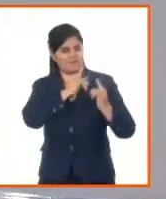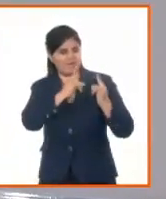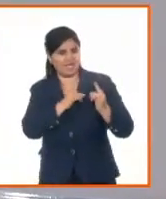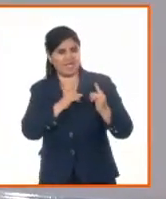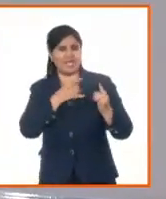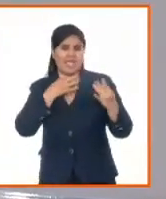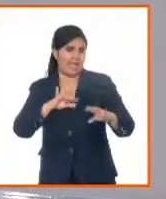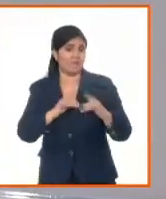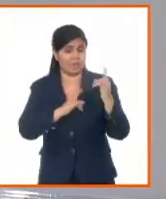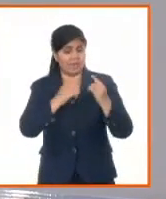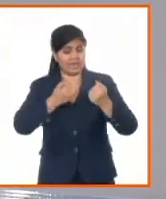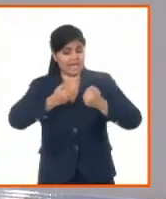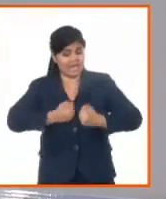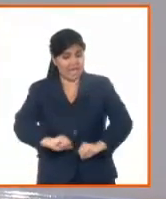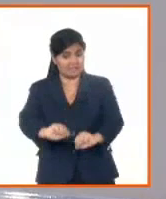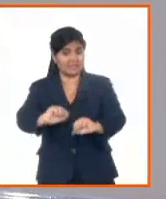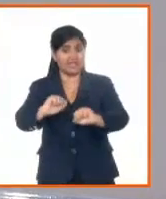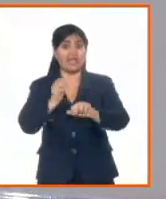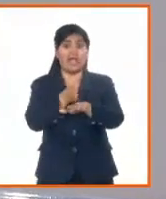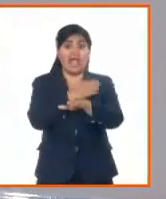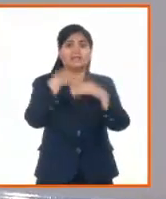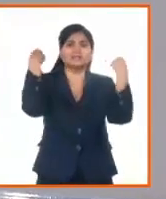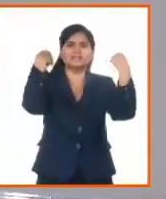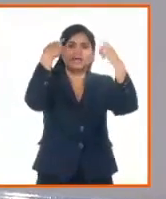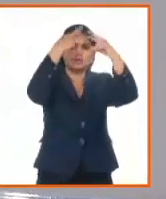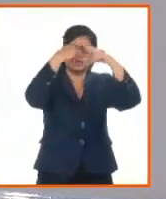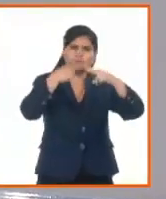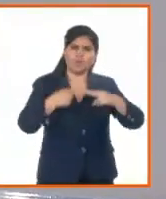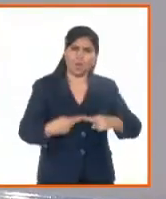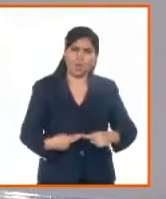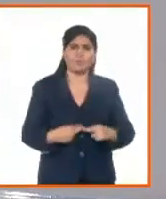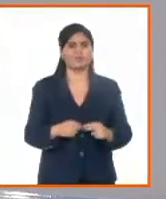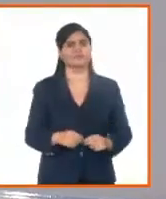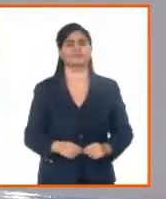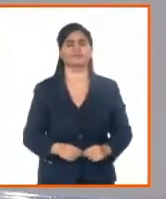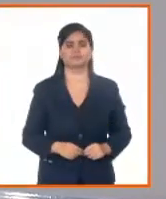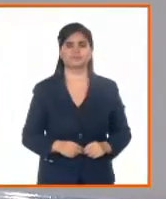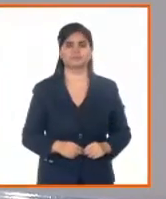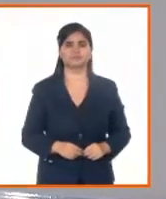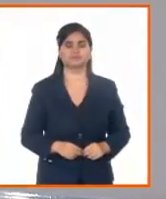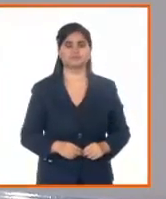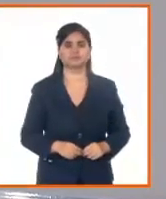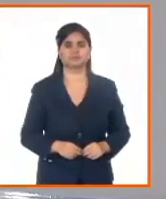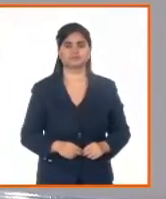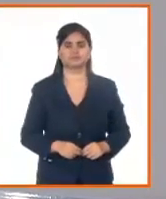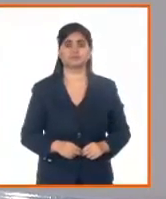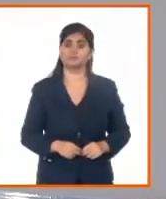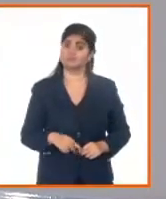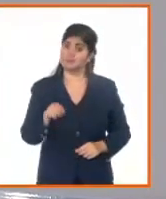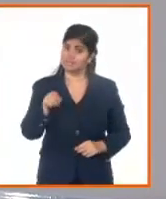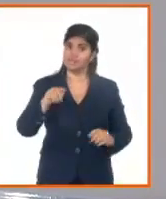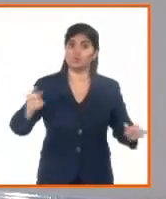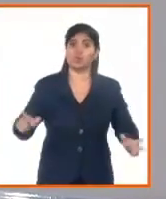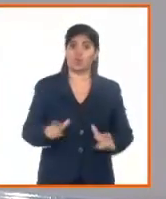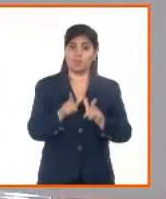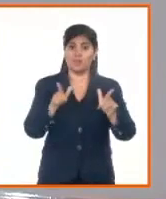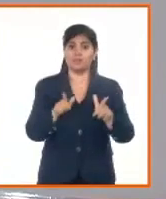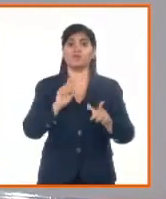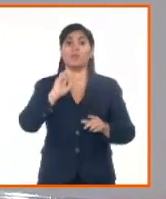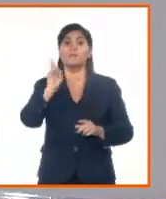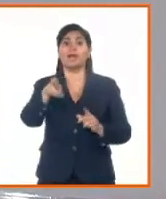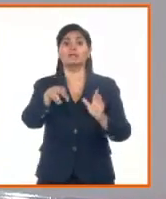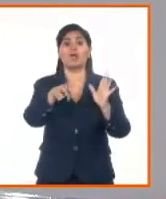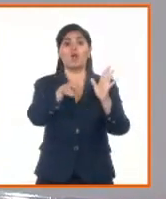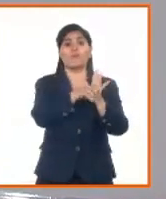vayan con el carnet de entidad. ¿Para qué? Para lograr una inscripción del niño segura. Y ahí le estamos dando salida y cumplimiento a la Convención de los Derechos del